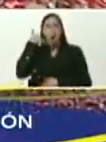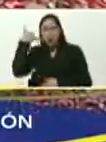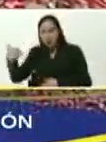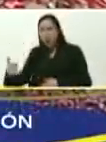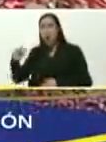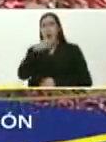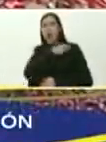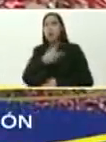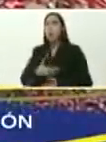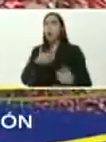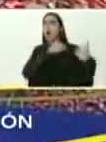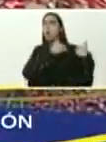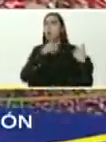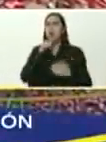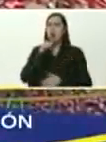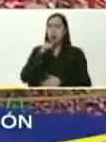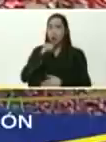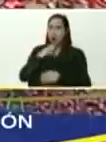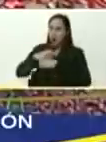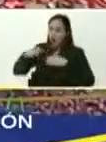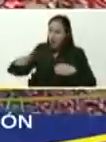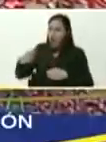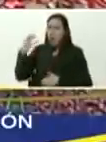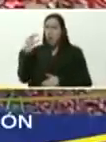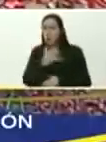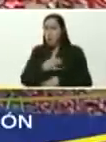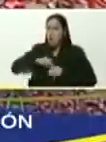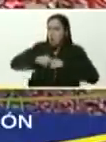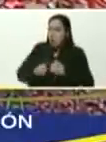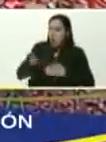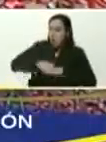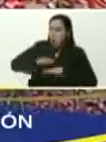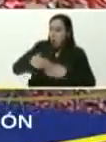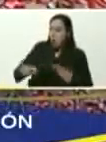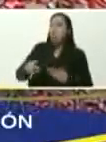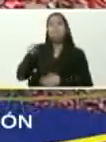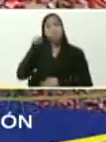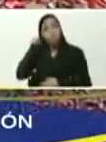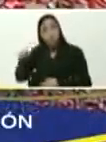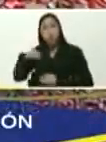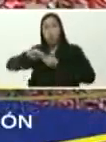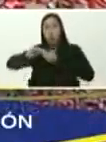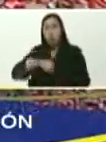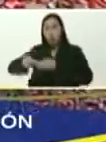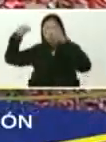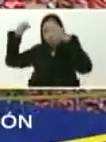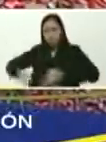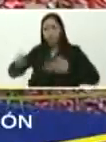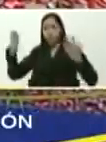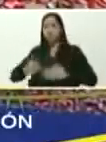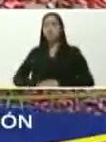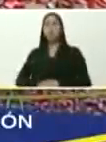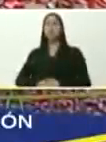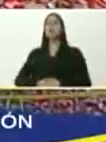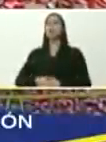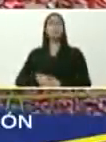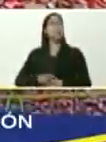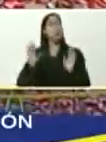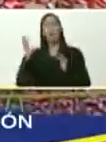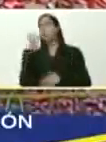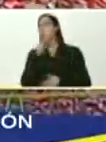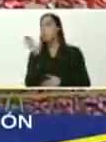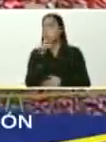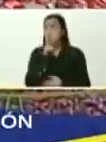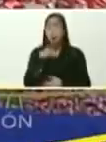del patio, mira, porque esa unidad sale con el vidrio roto, usted me lo arregla, no, que no ha llegado el vidrio, usted va a buscar el vidrio, no tenga que